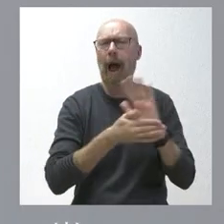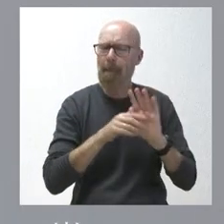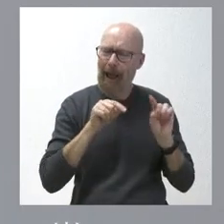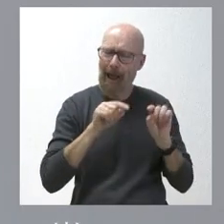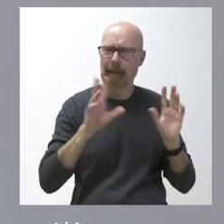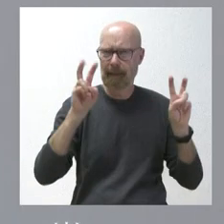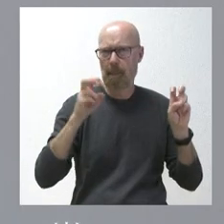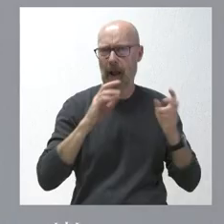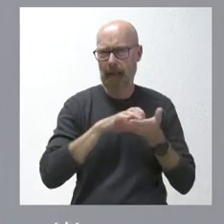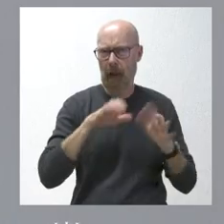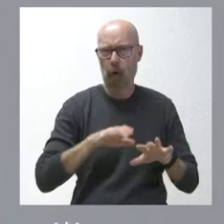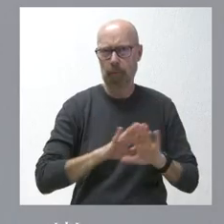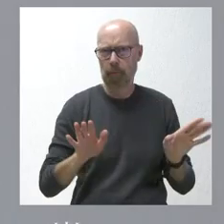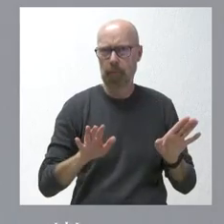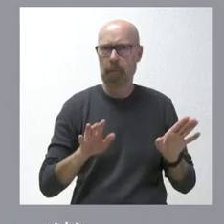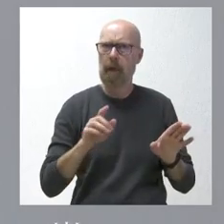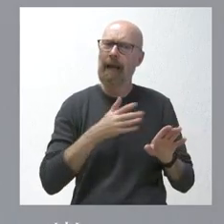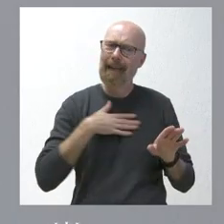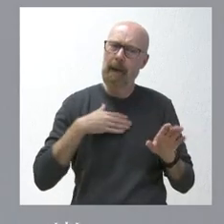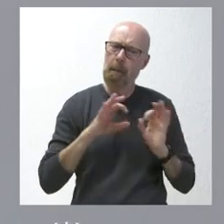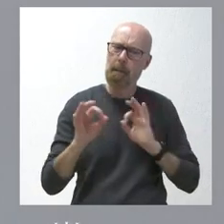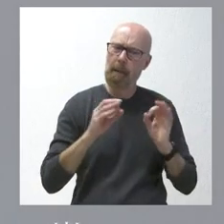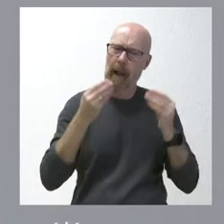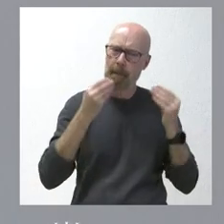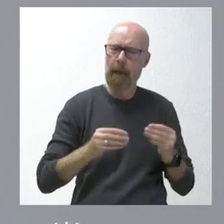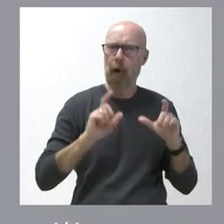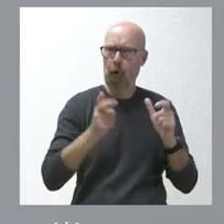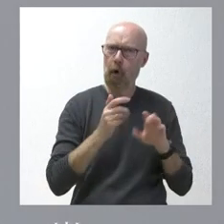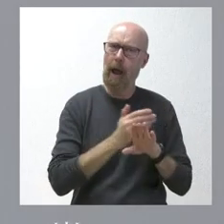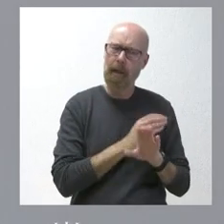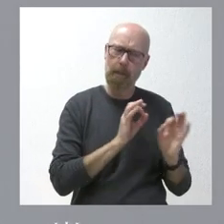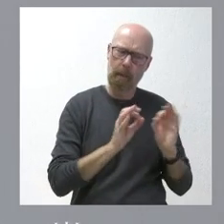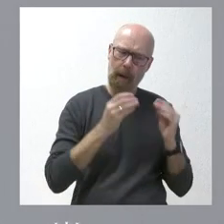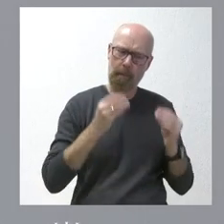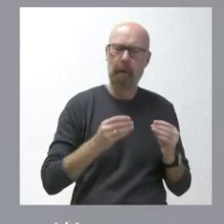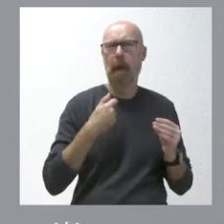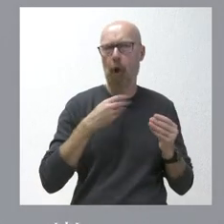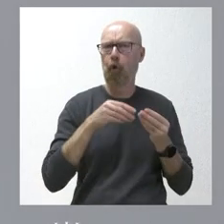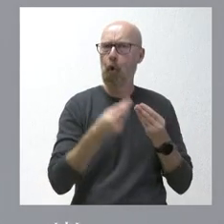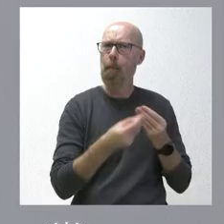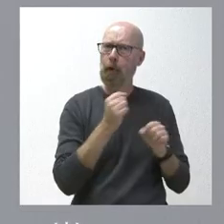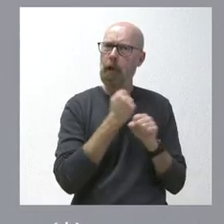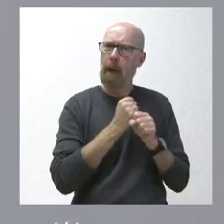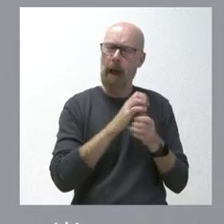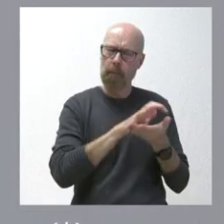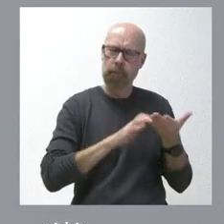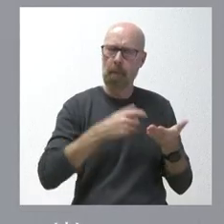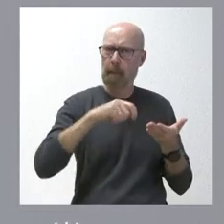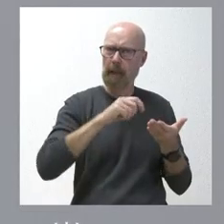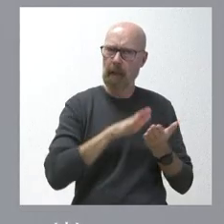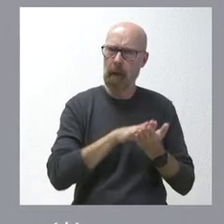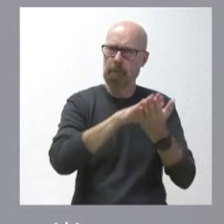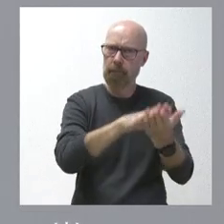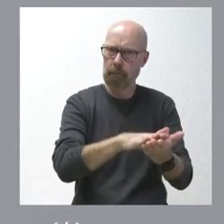tiempo. Queremos preparar bien esa reunión. Por supuesto que va a haber un documento de trabajo que el presidente de la Junta va a poner encima de la mesa